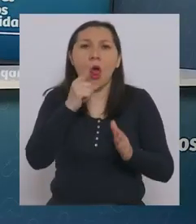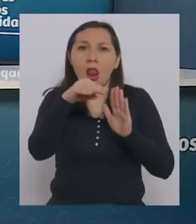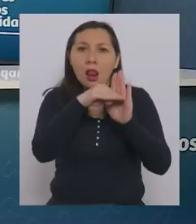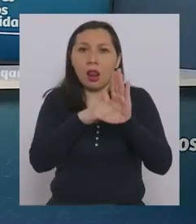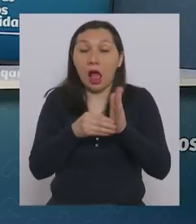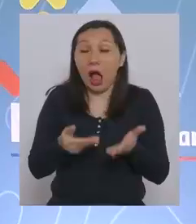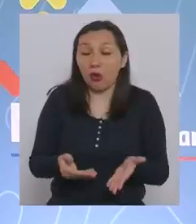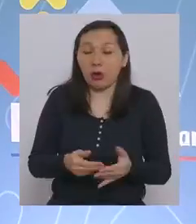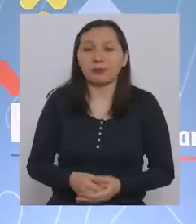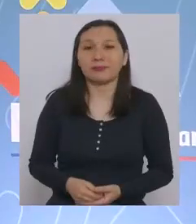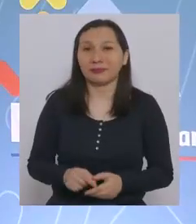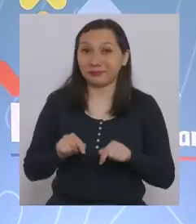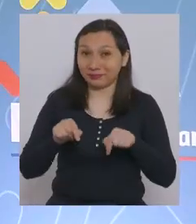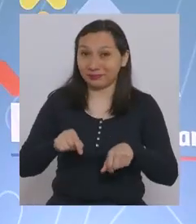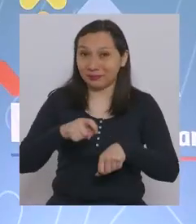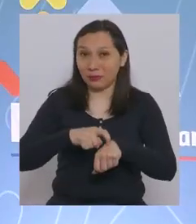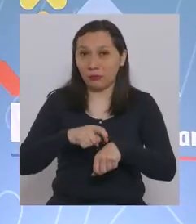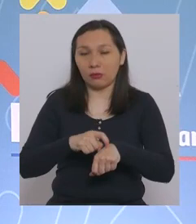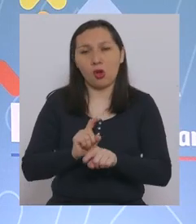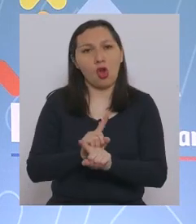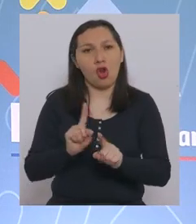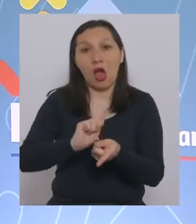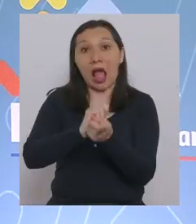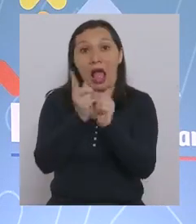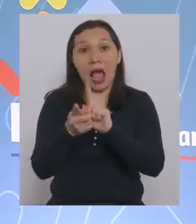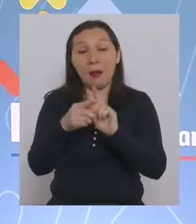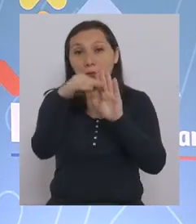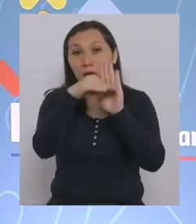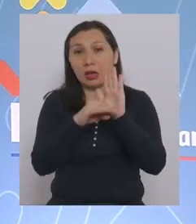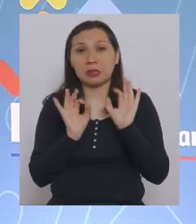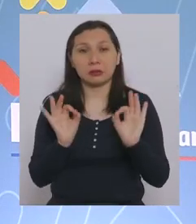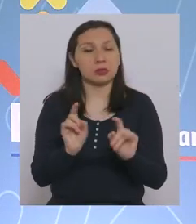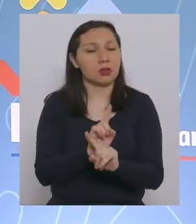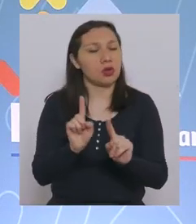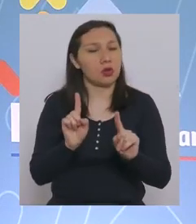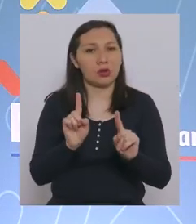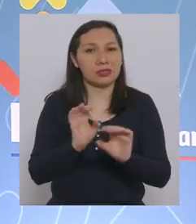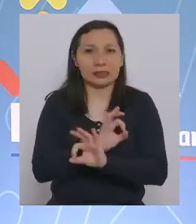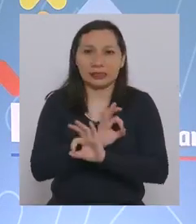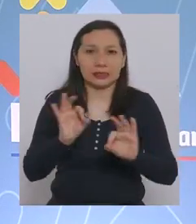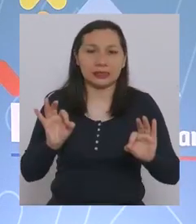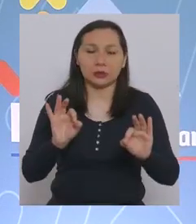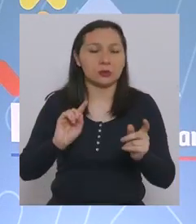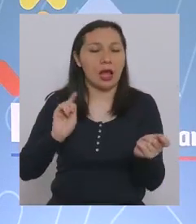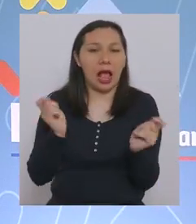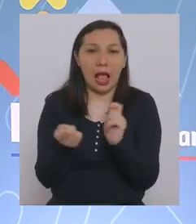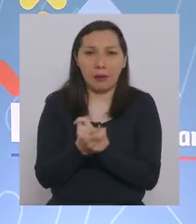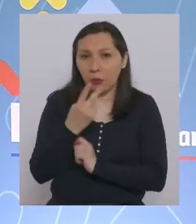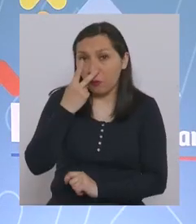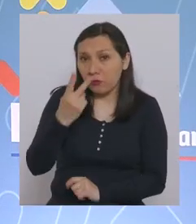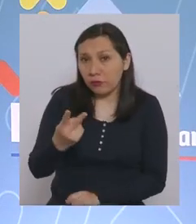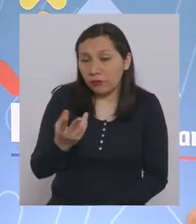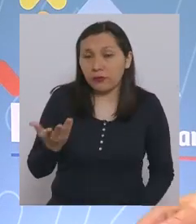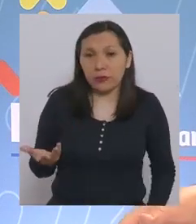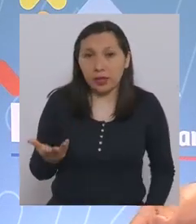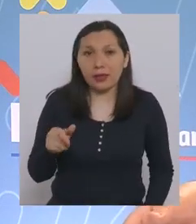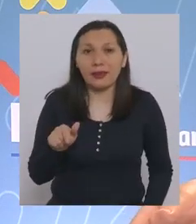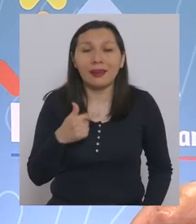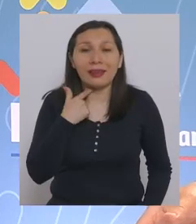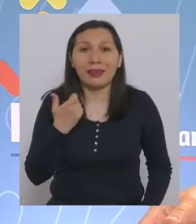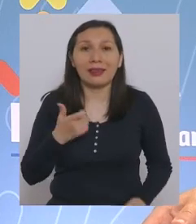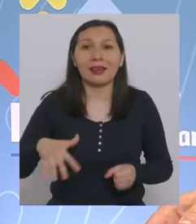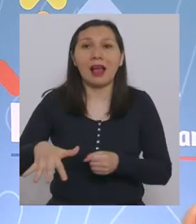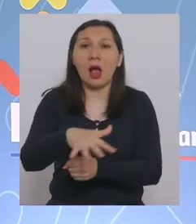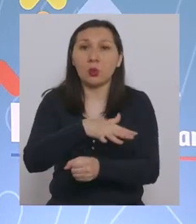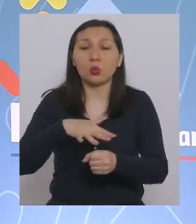En este momento, obviamente, no vamos a hacer cambios especiales, ningún cambio especial, porque nosotros estamos viendo que la